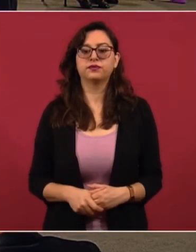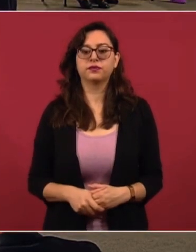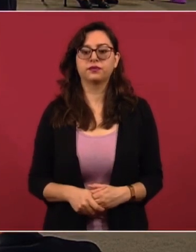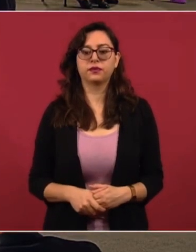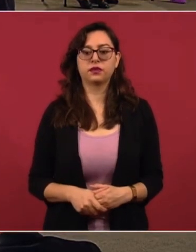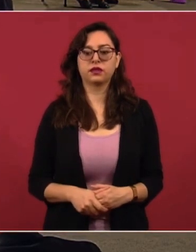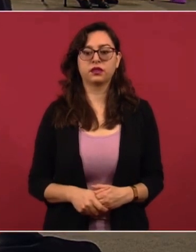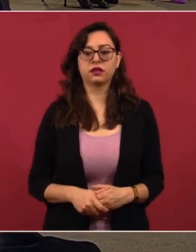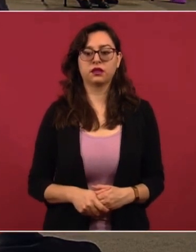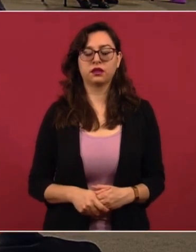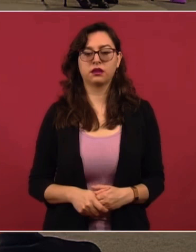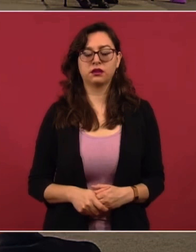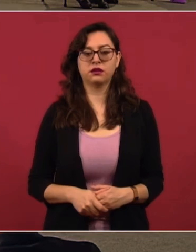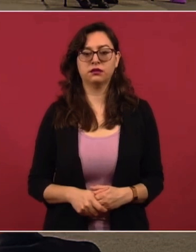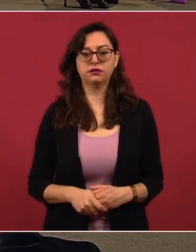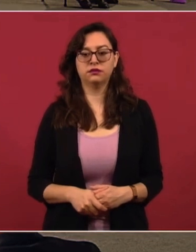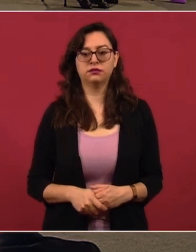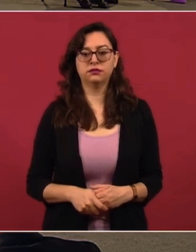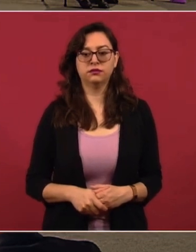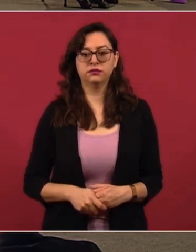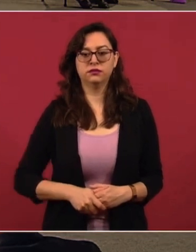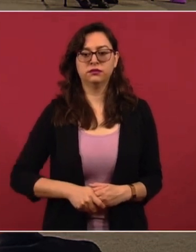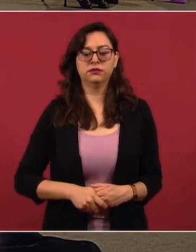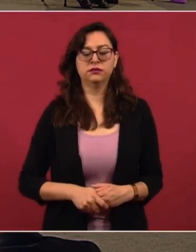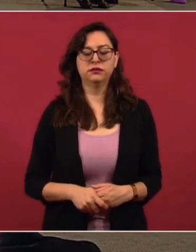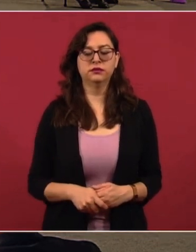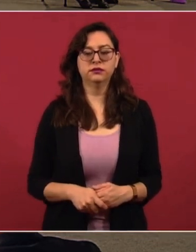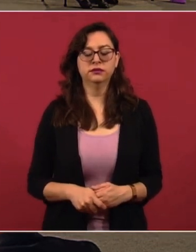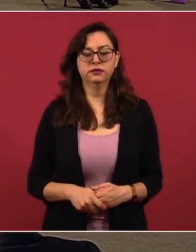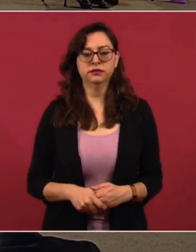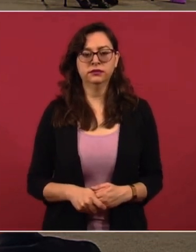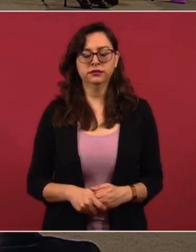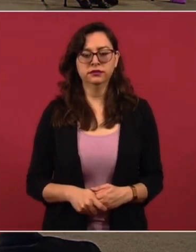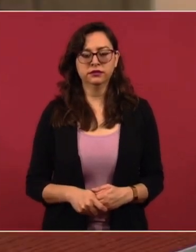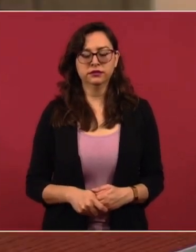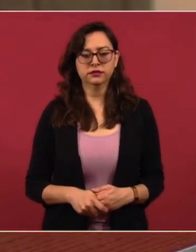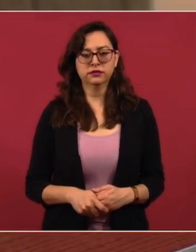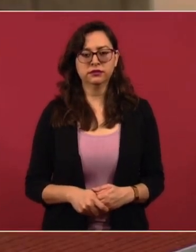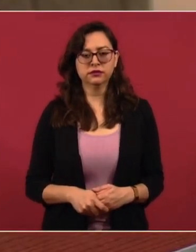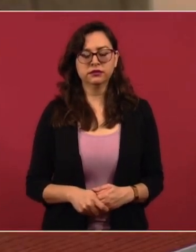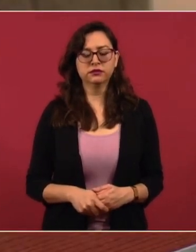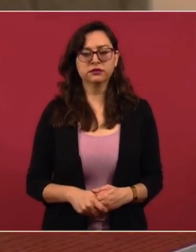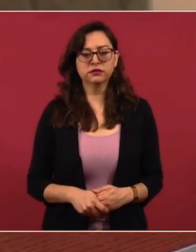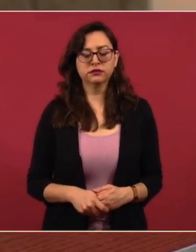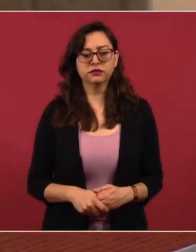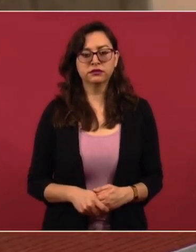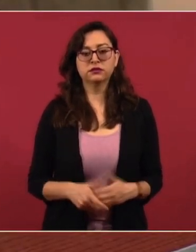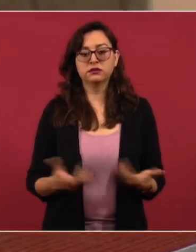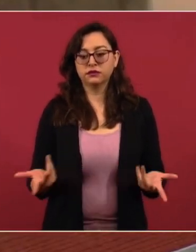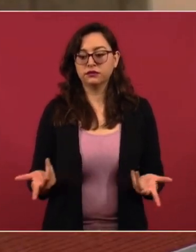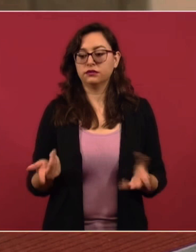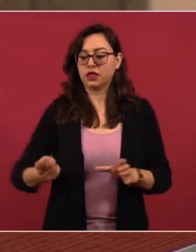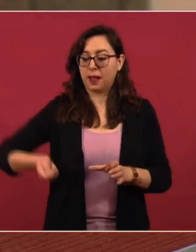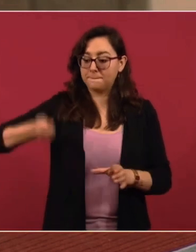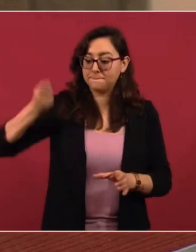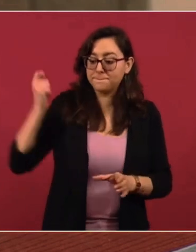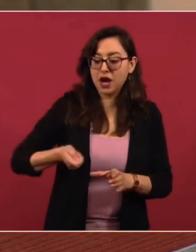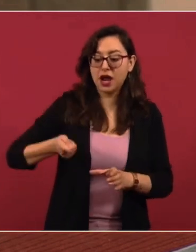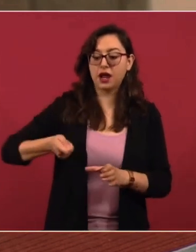Fondo para la administración de los recursos provenientes de sentencias que deriven